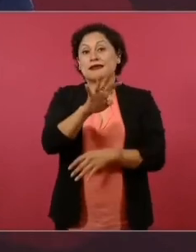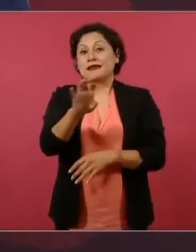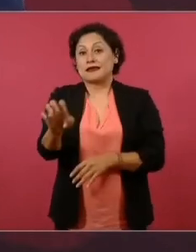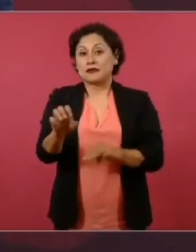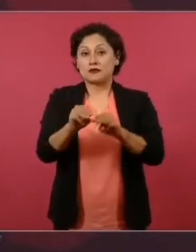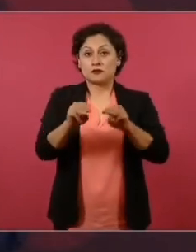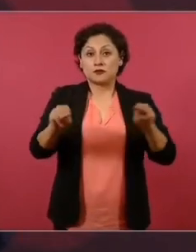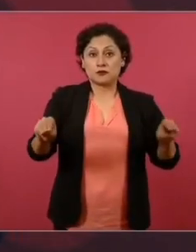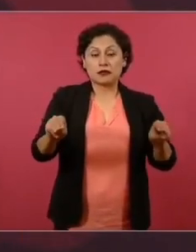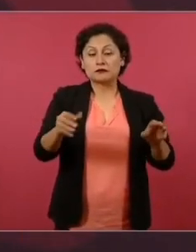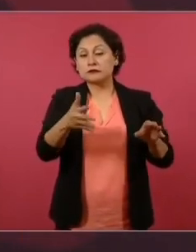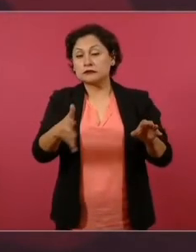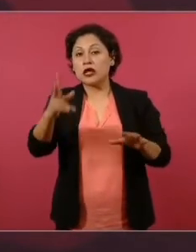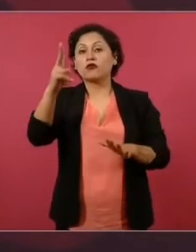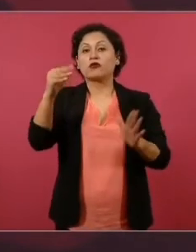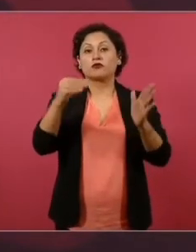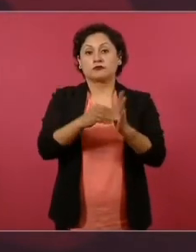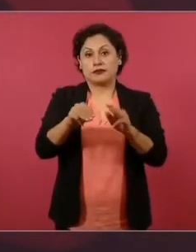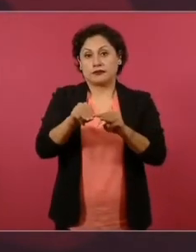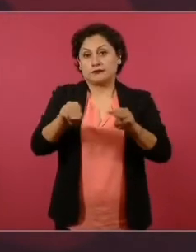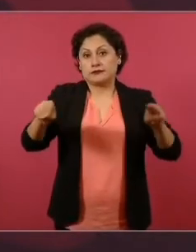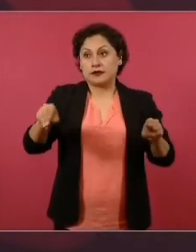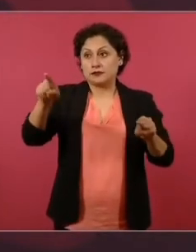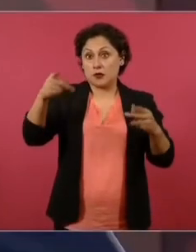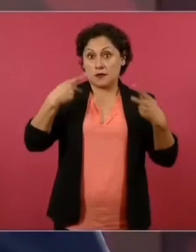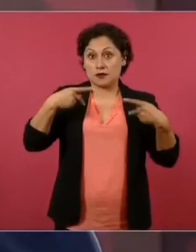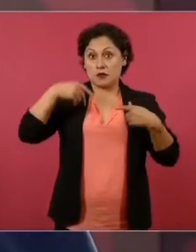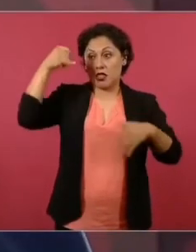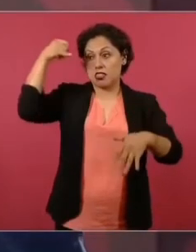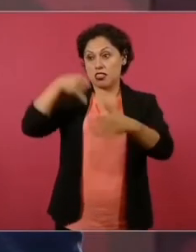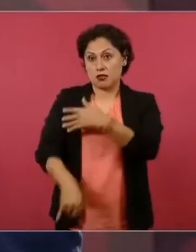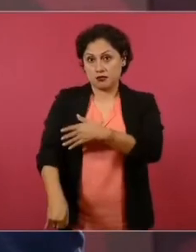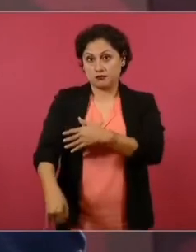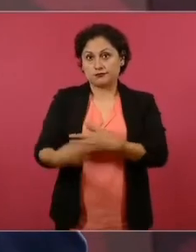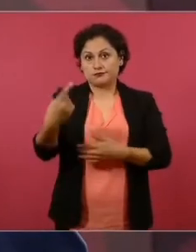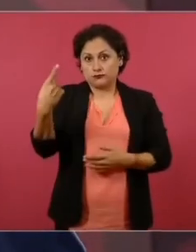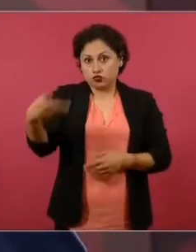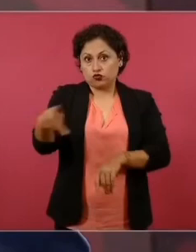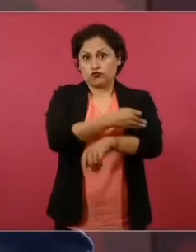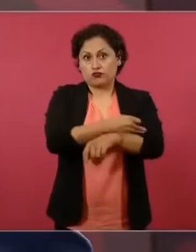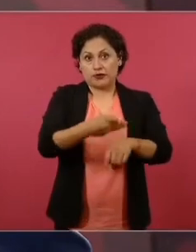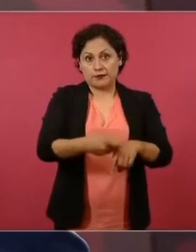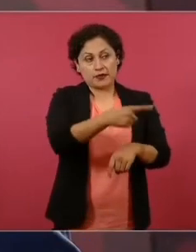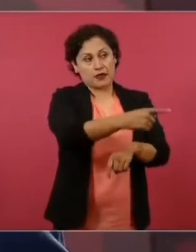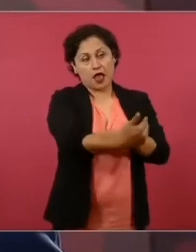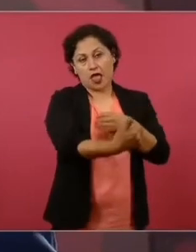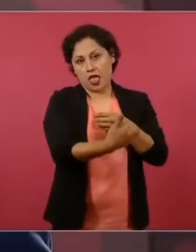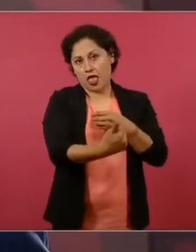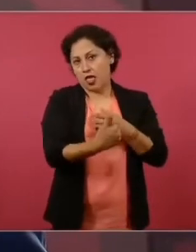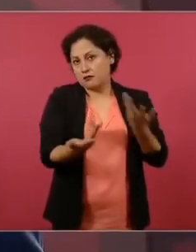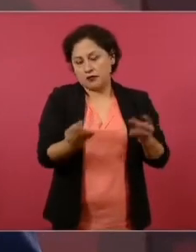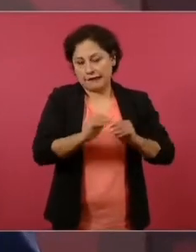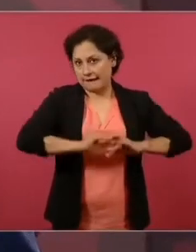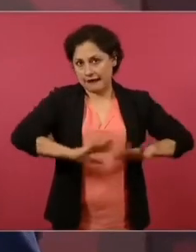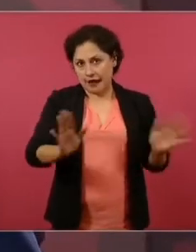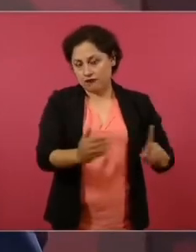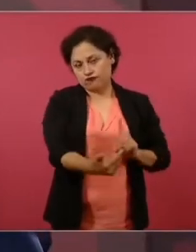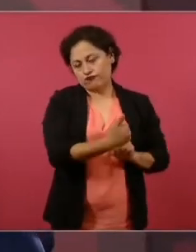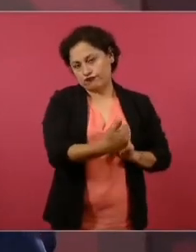Entonces, sus familiares, como es natural, lo mismo, porque son seres queridos,